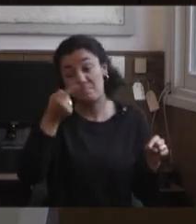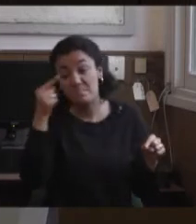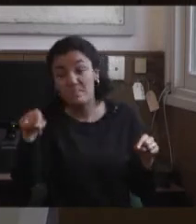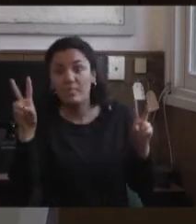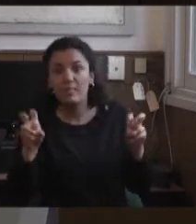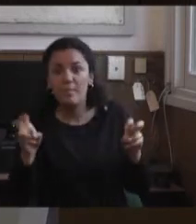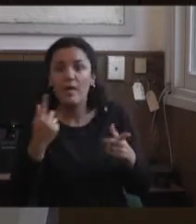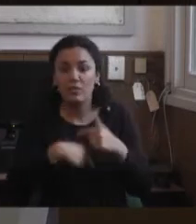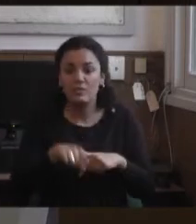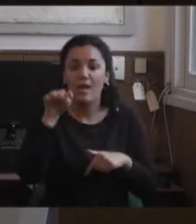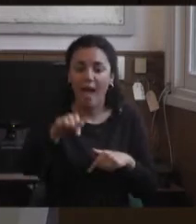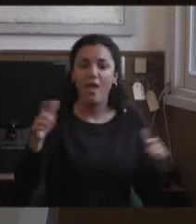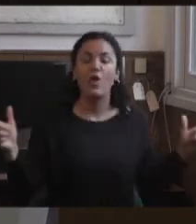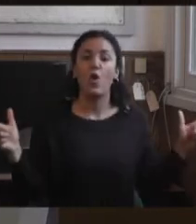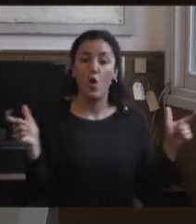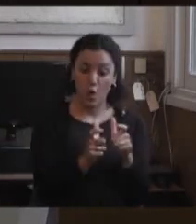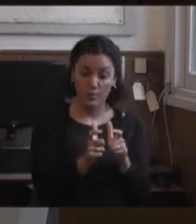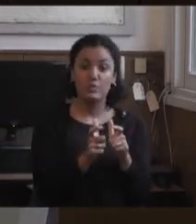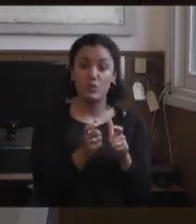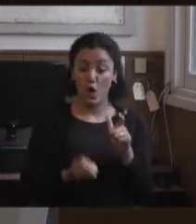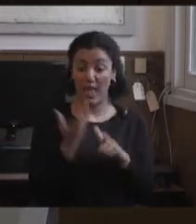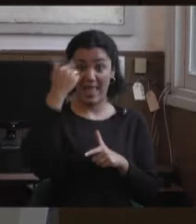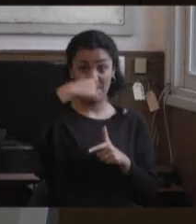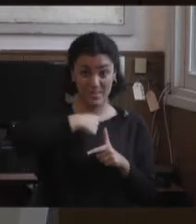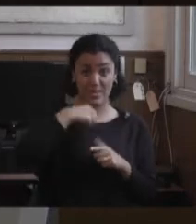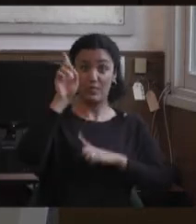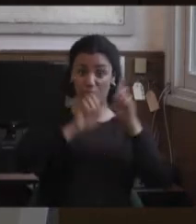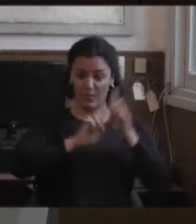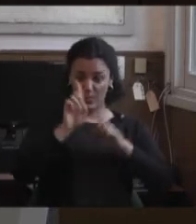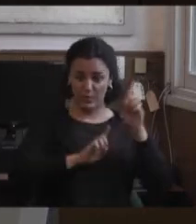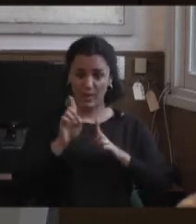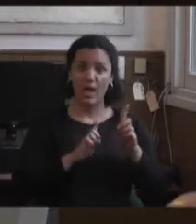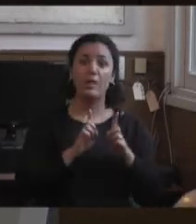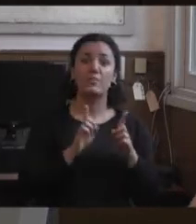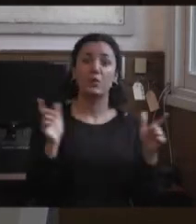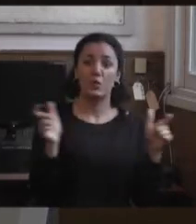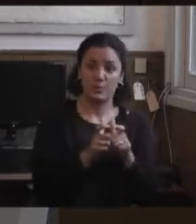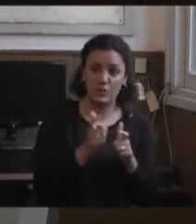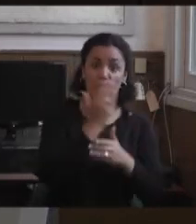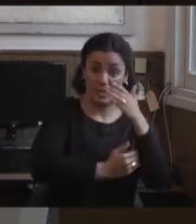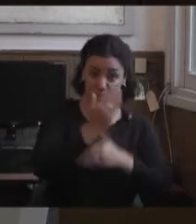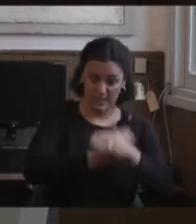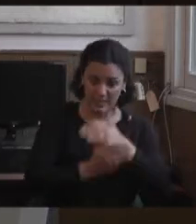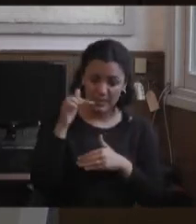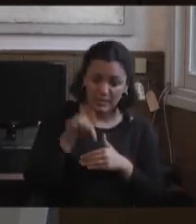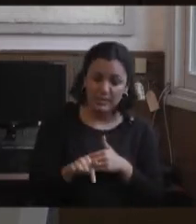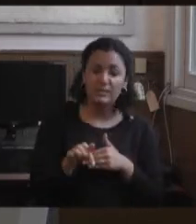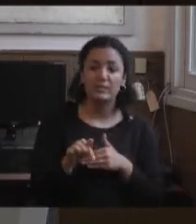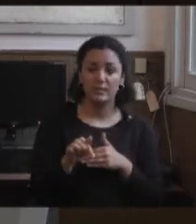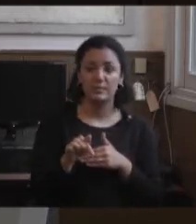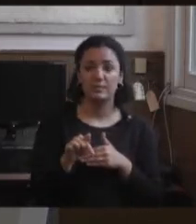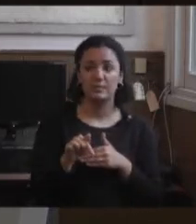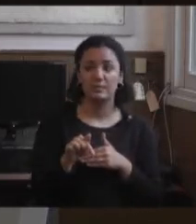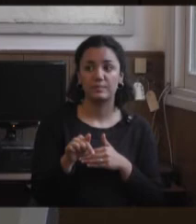por un lado crear la comisión en mi universidad, que se llamó Comisión Universitaria de Discapacidad, también después de haber pasado por varios